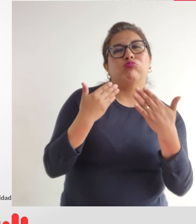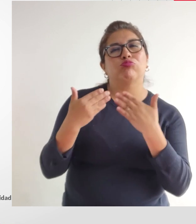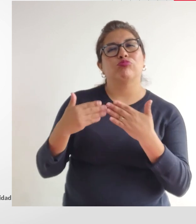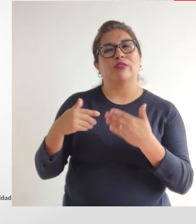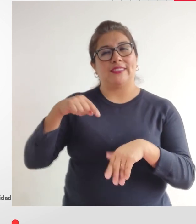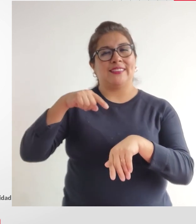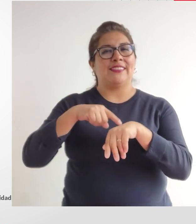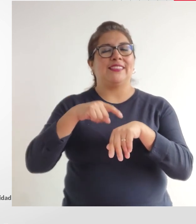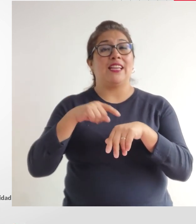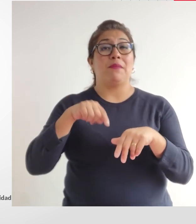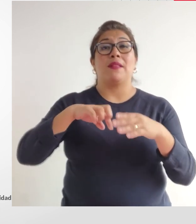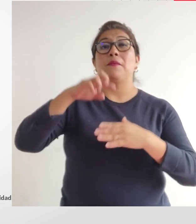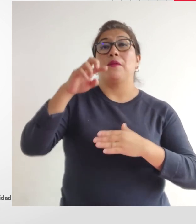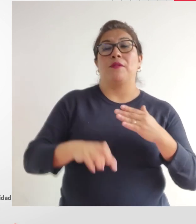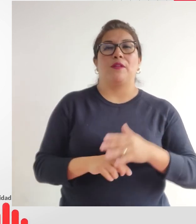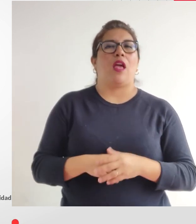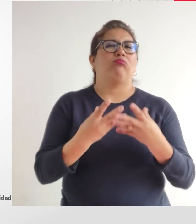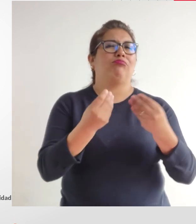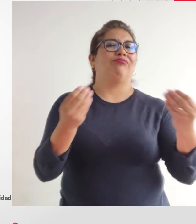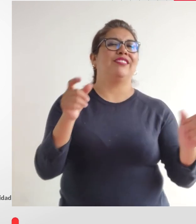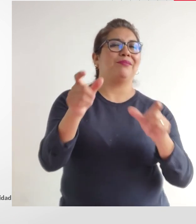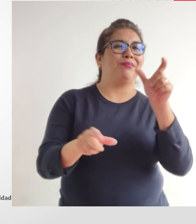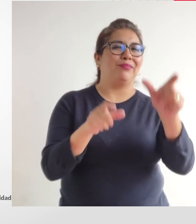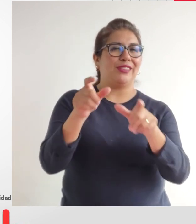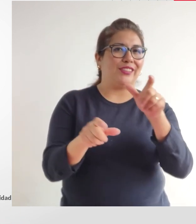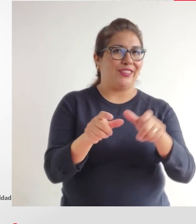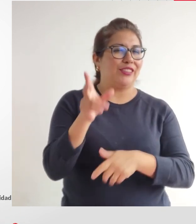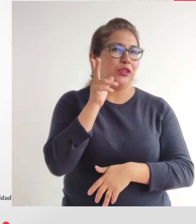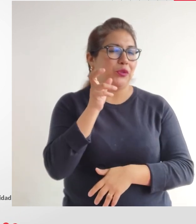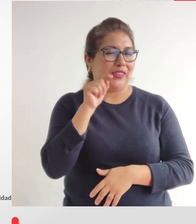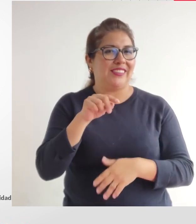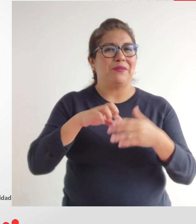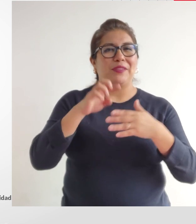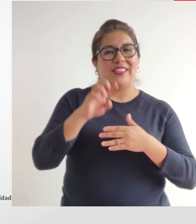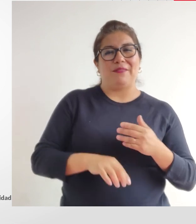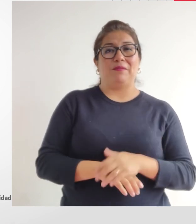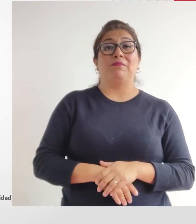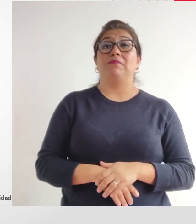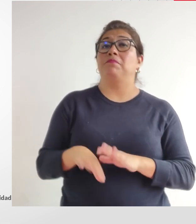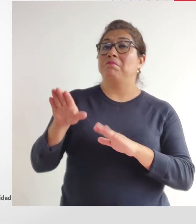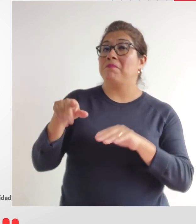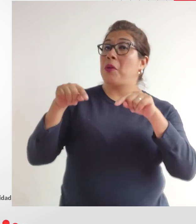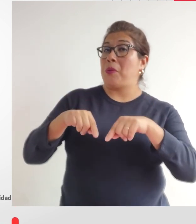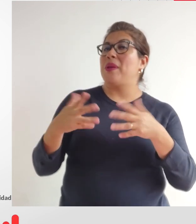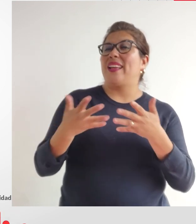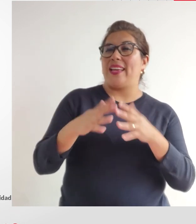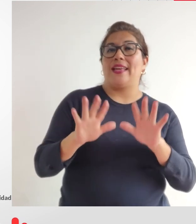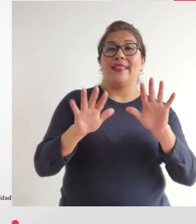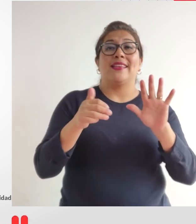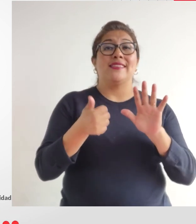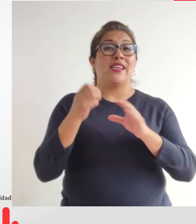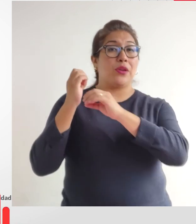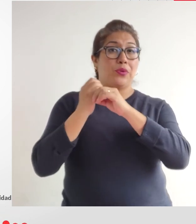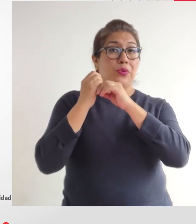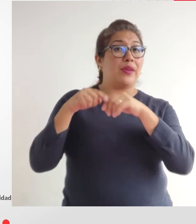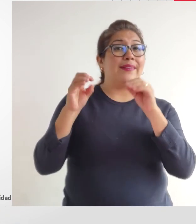ustedes y a través del programa con los millones de personas con discapacidad de nuestro país Sobre todo hoy que es 16 de